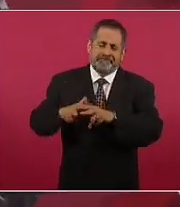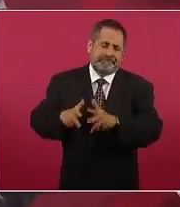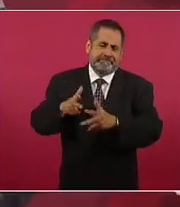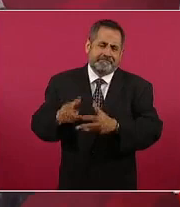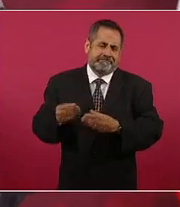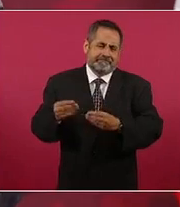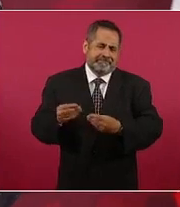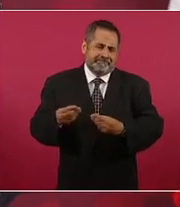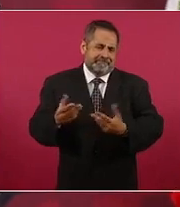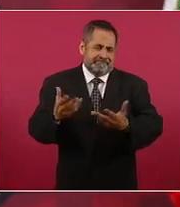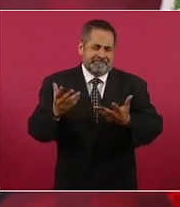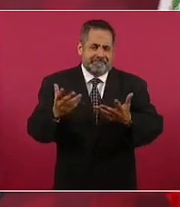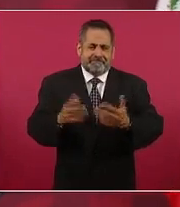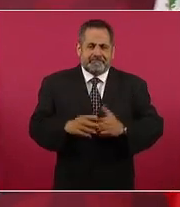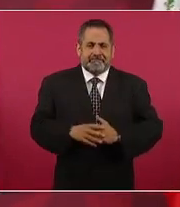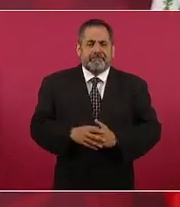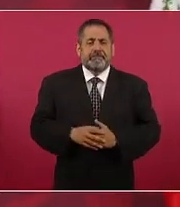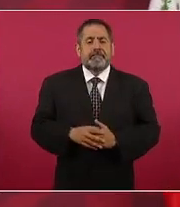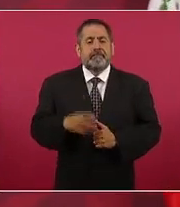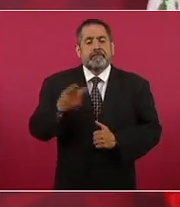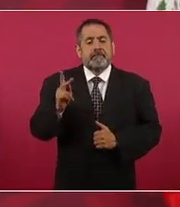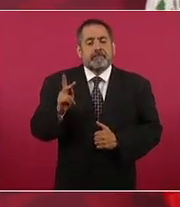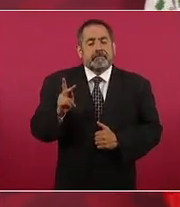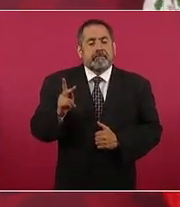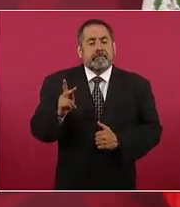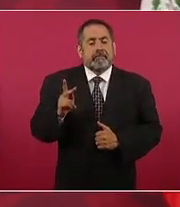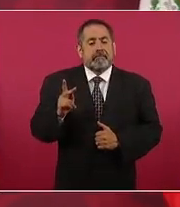pero